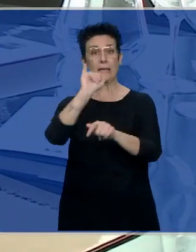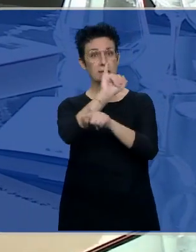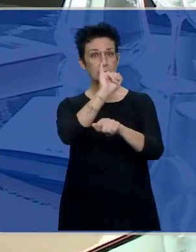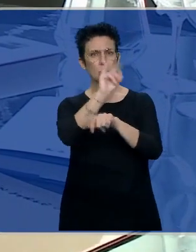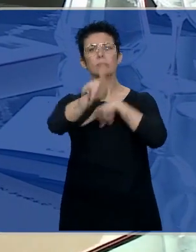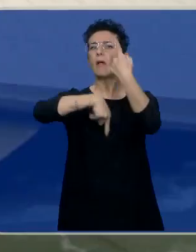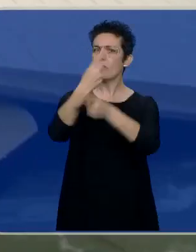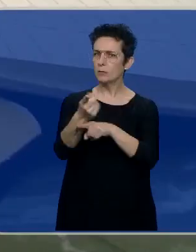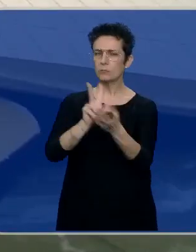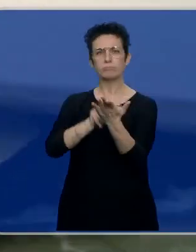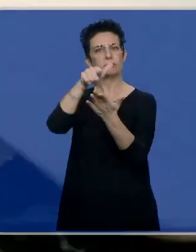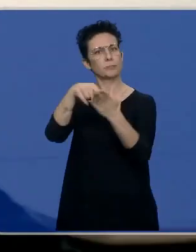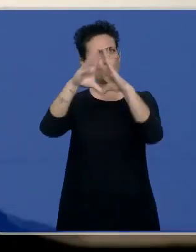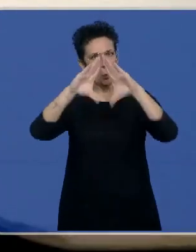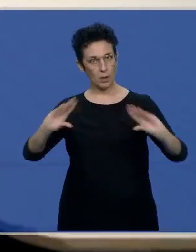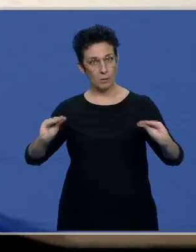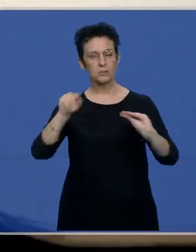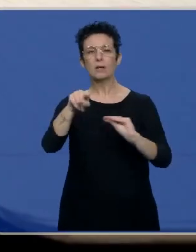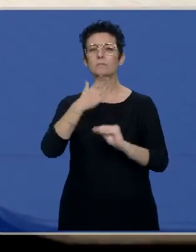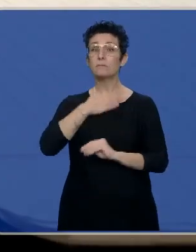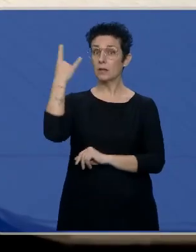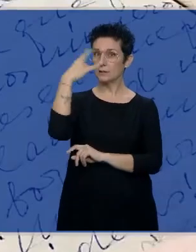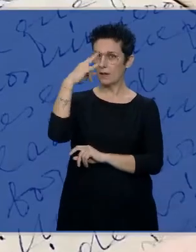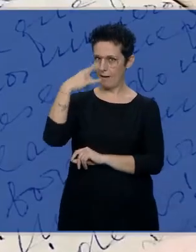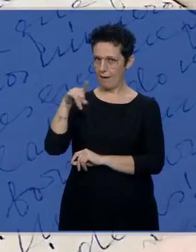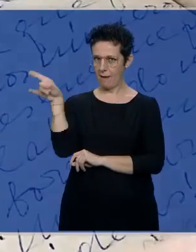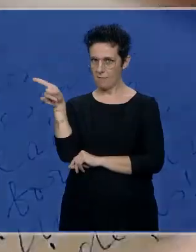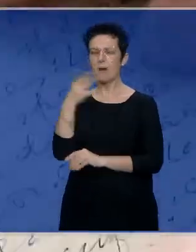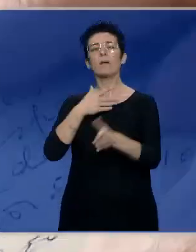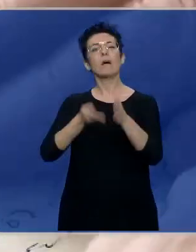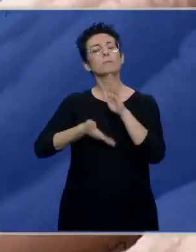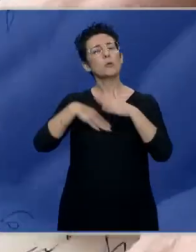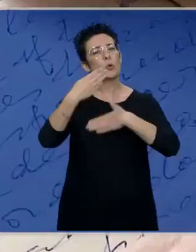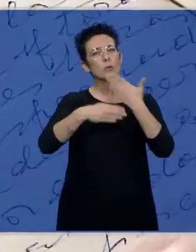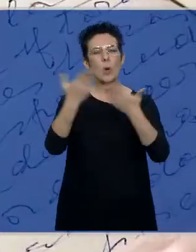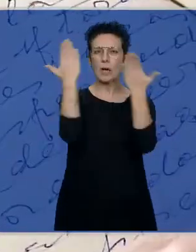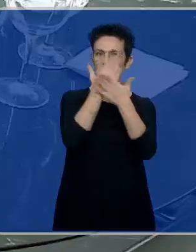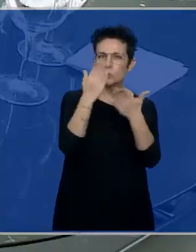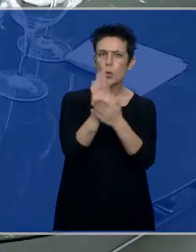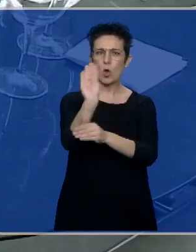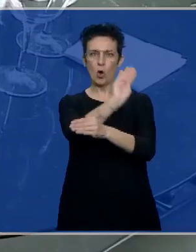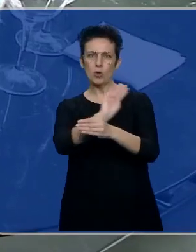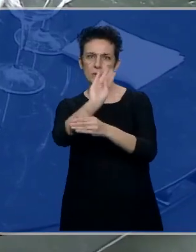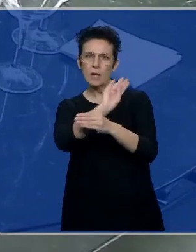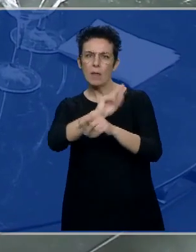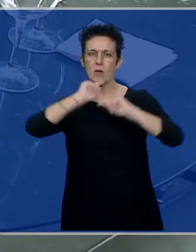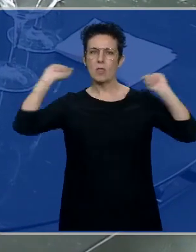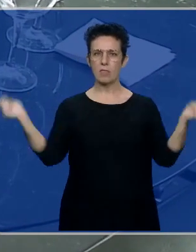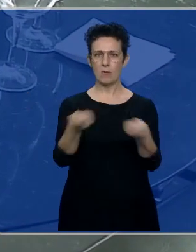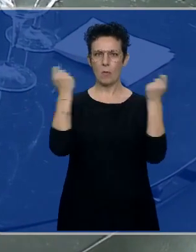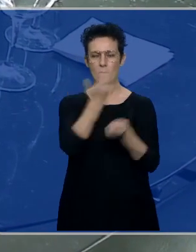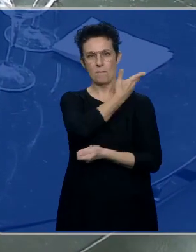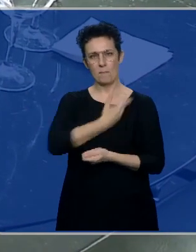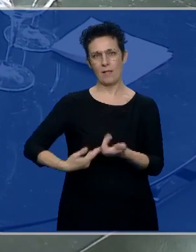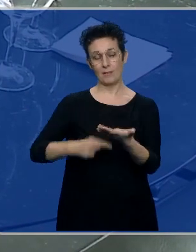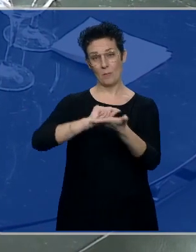en la universidad este salmantino ha compaginado su profesión con el estudio la conservación y la divulgación del patrimonio